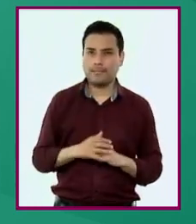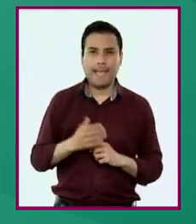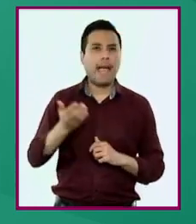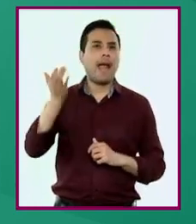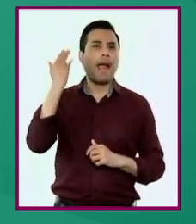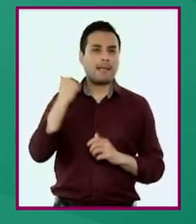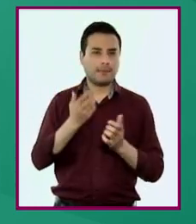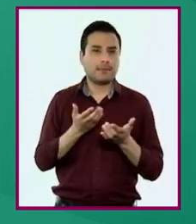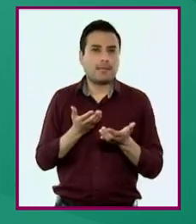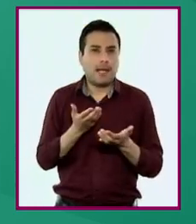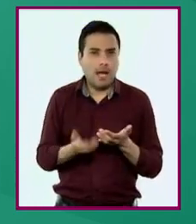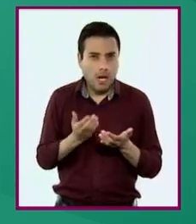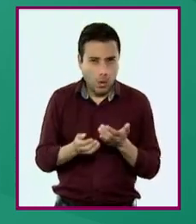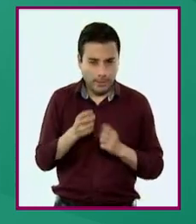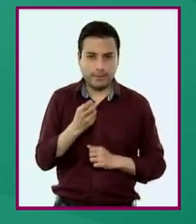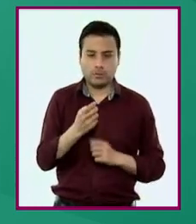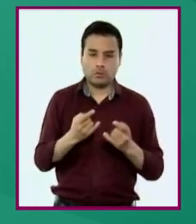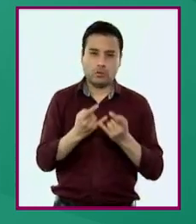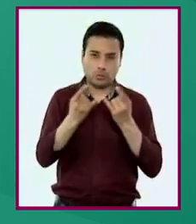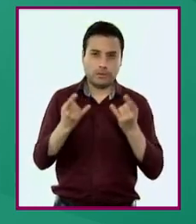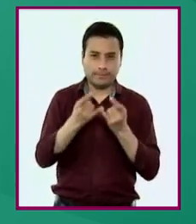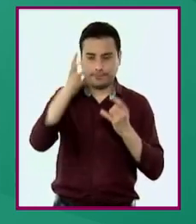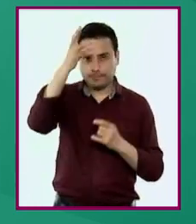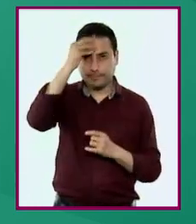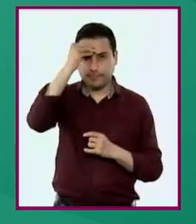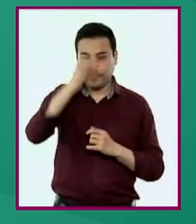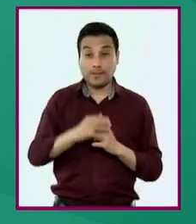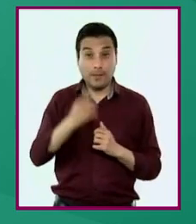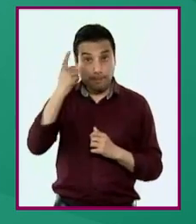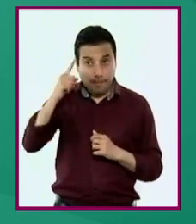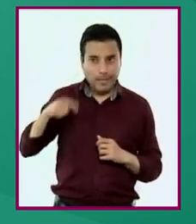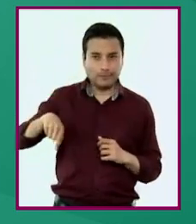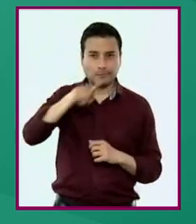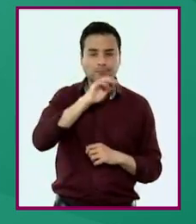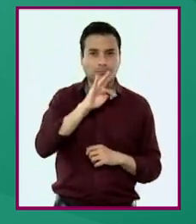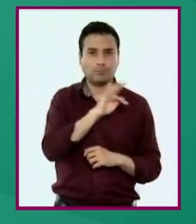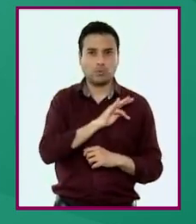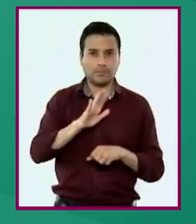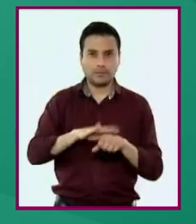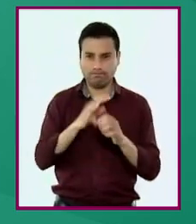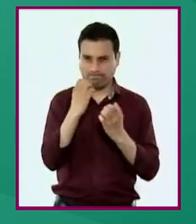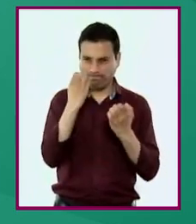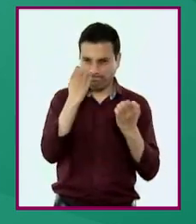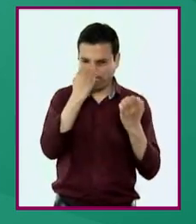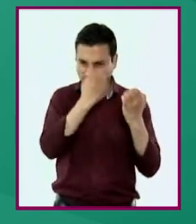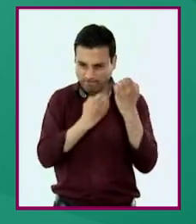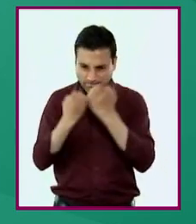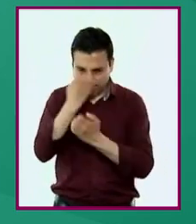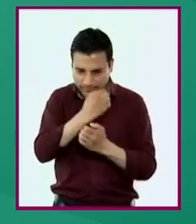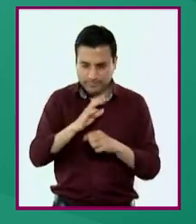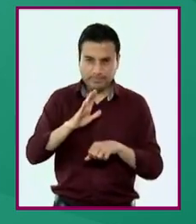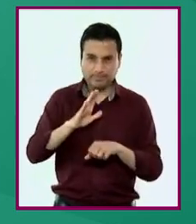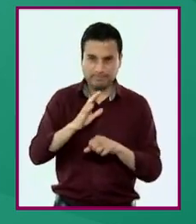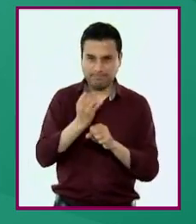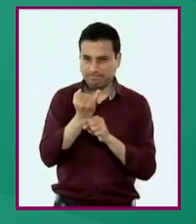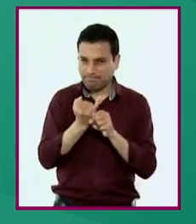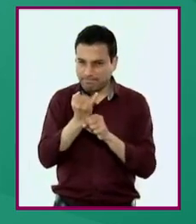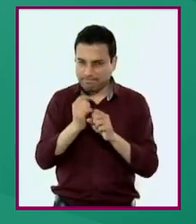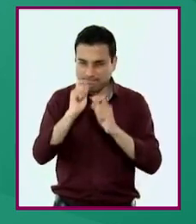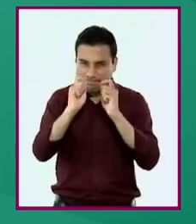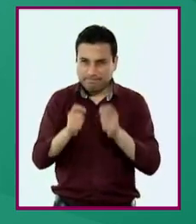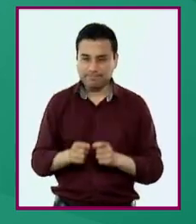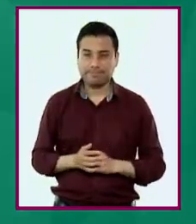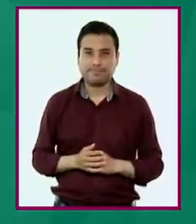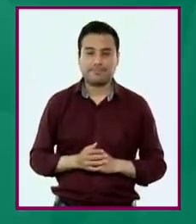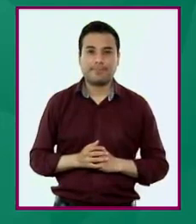tanto del pasado como del presente, con la intención de generar una visión crítica, informada e integral de la